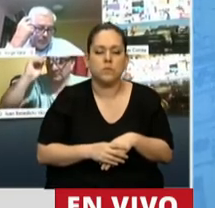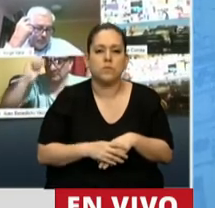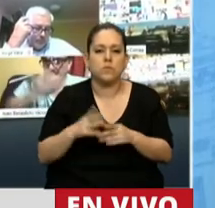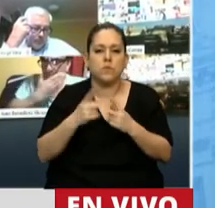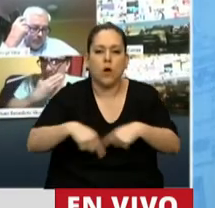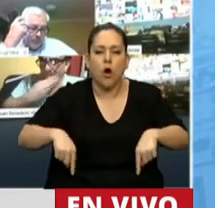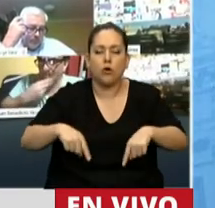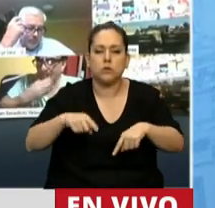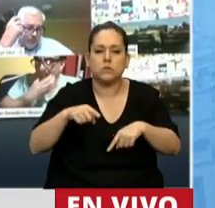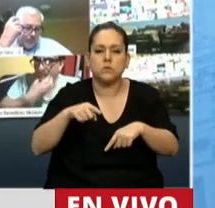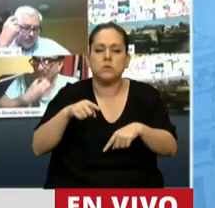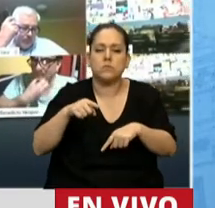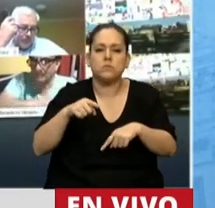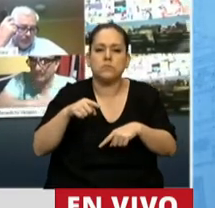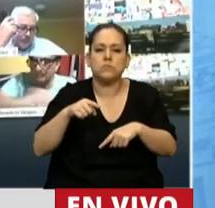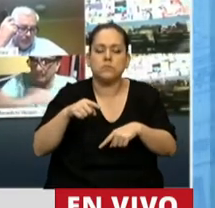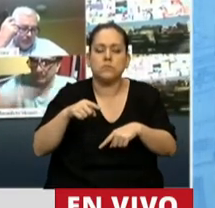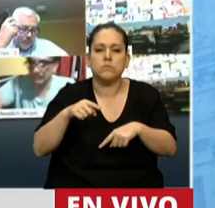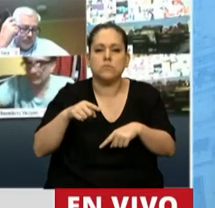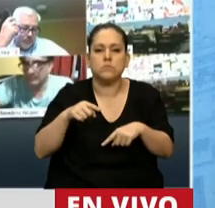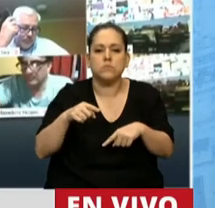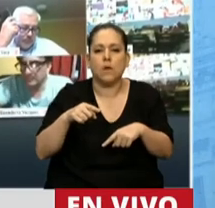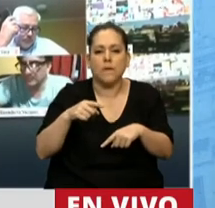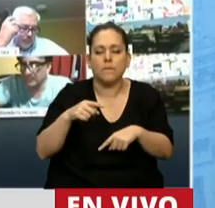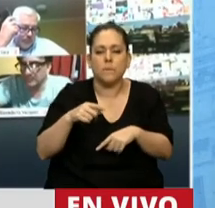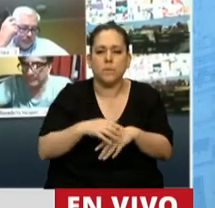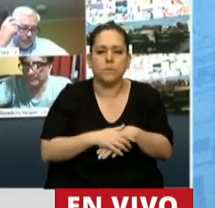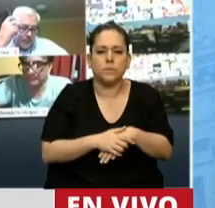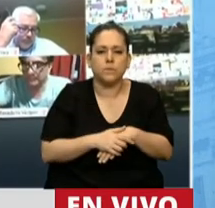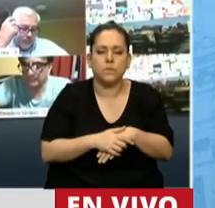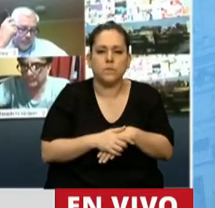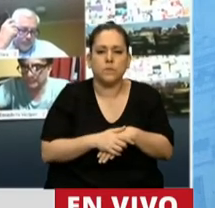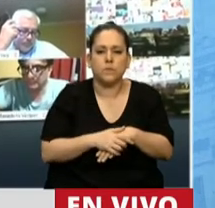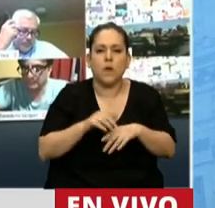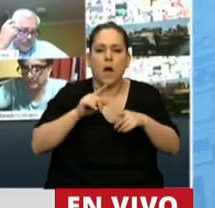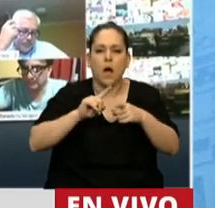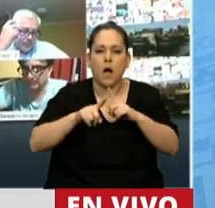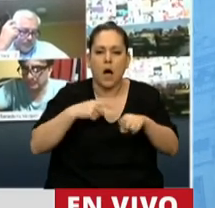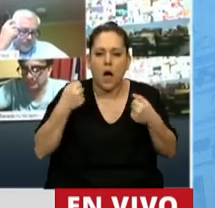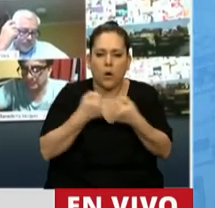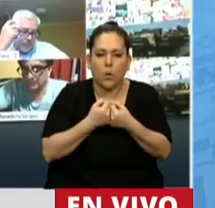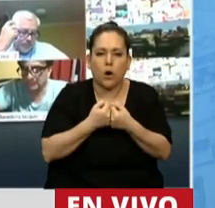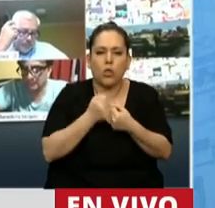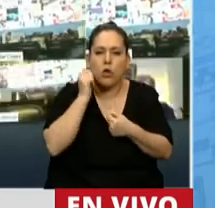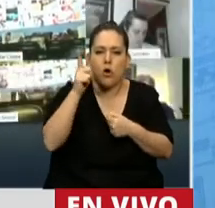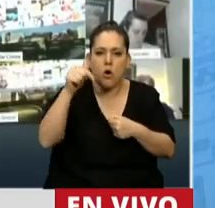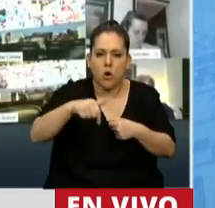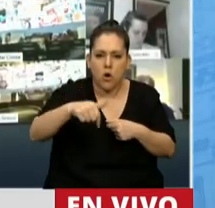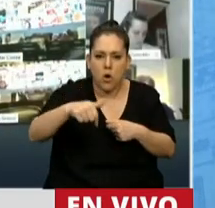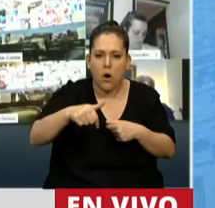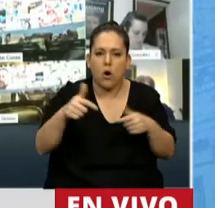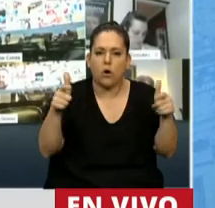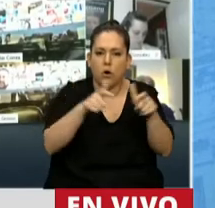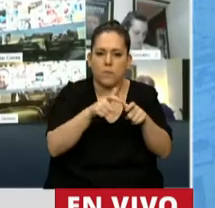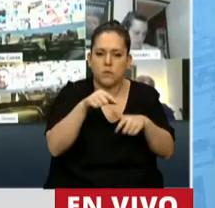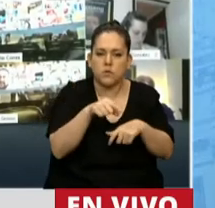las cosas con el escenario oficioso que se abre a partir del acuerdo alcanzado el día de hoy, con el escenario más